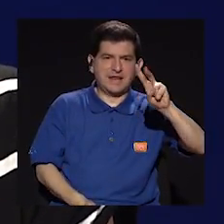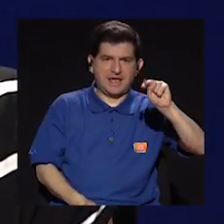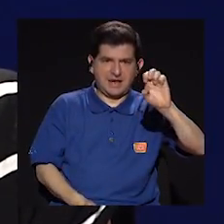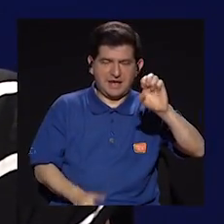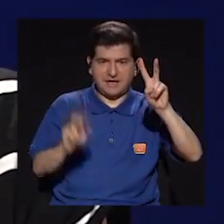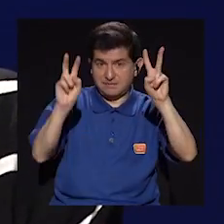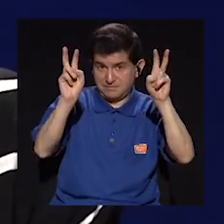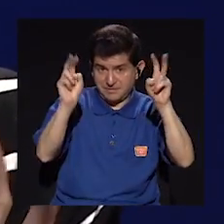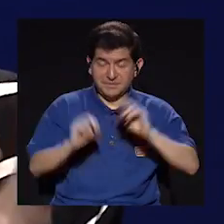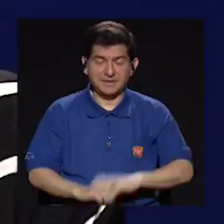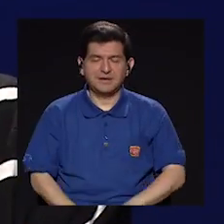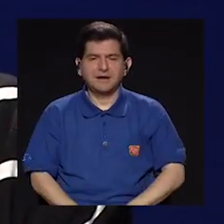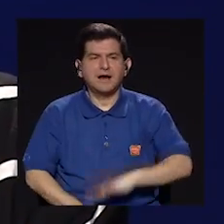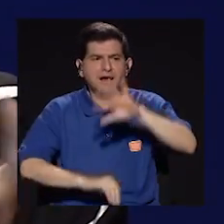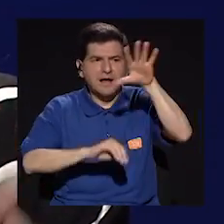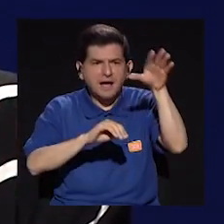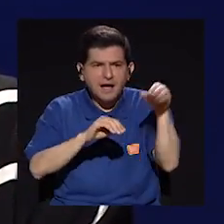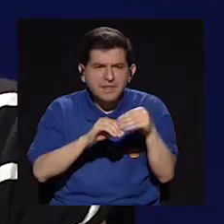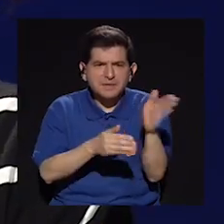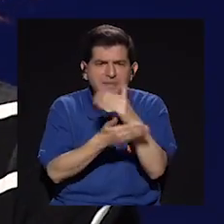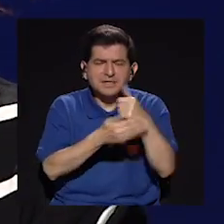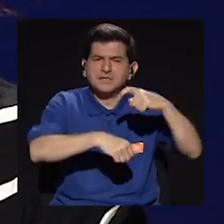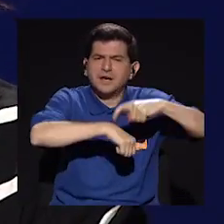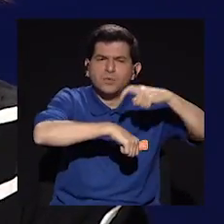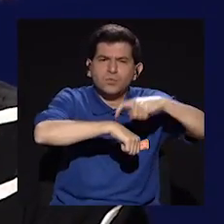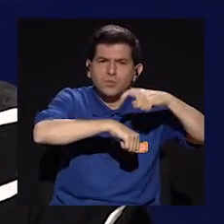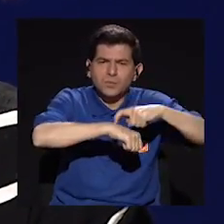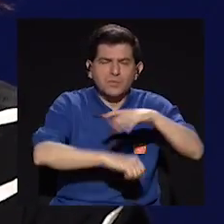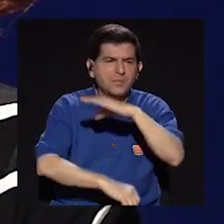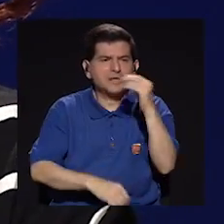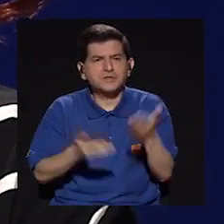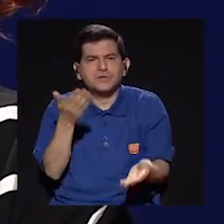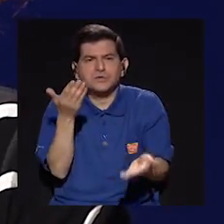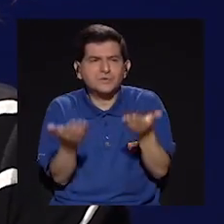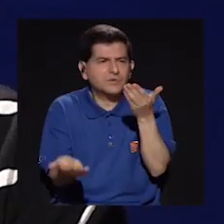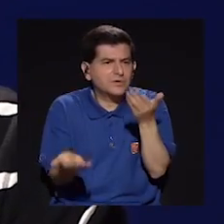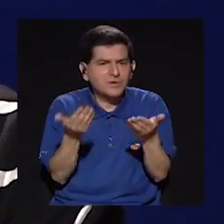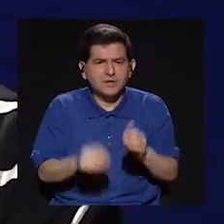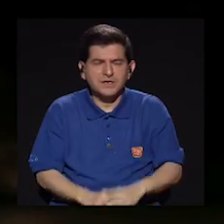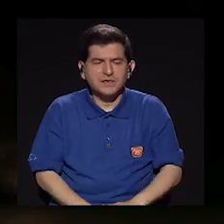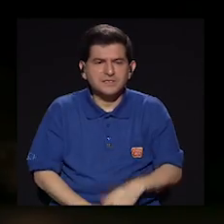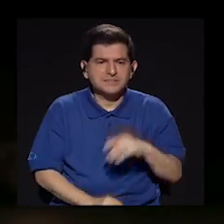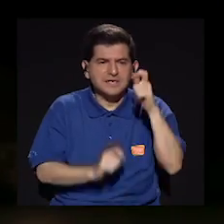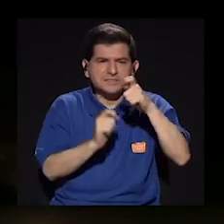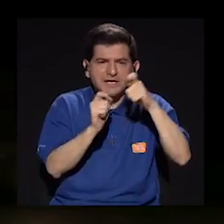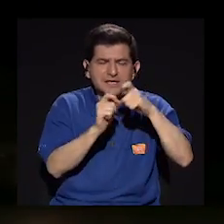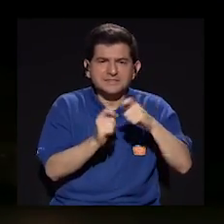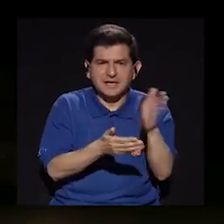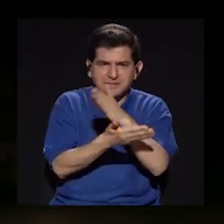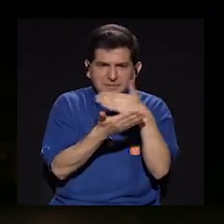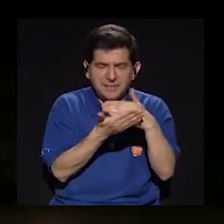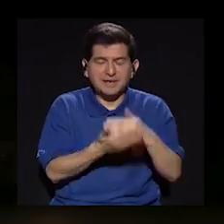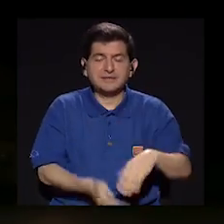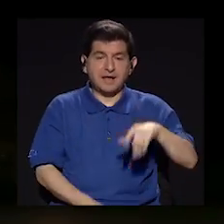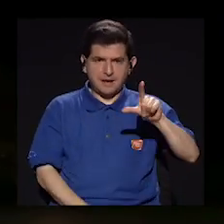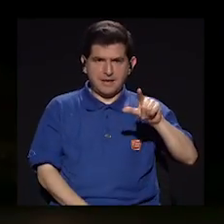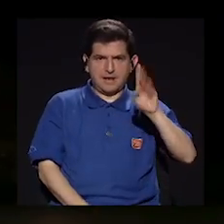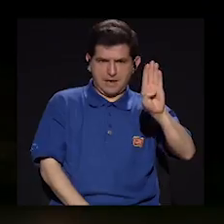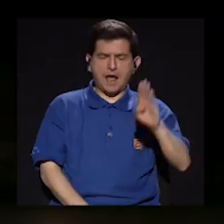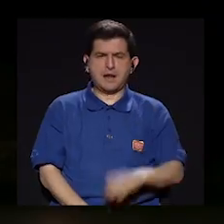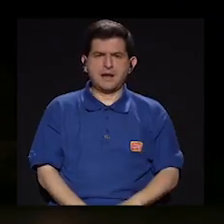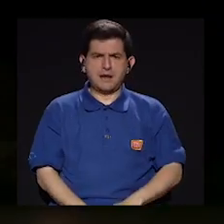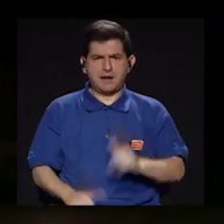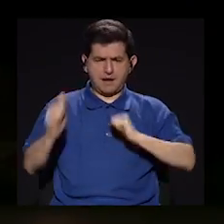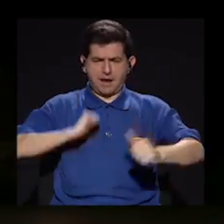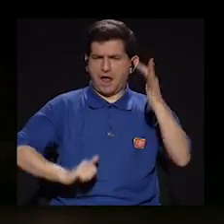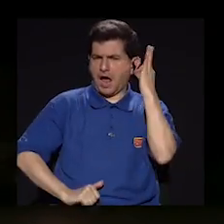creo que además, para llegar a ciertas escenas y cierta como, porque, o sea, Liliana es una actriz súper